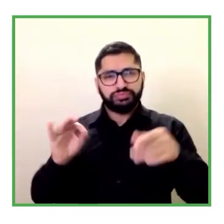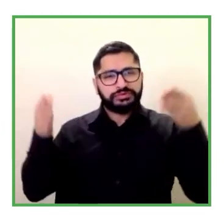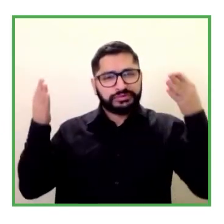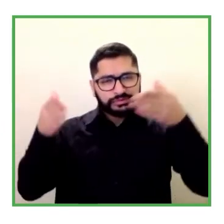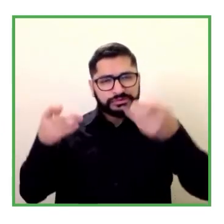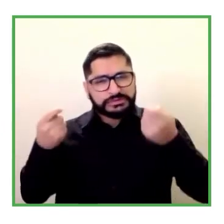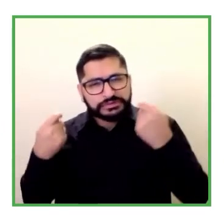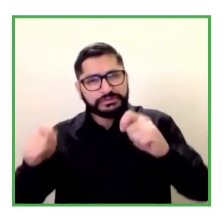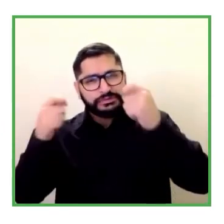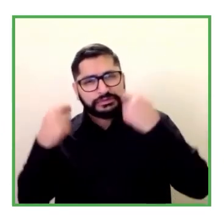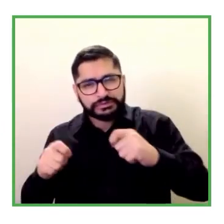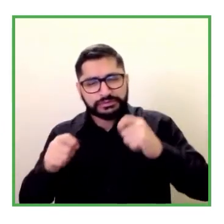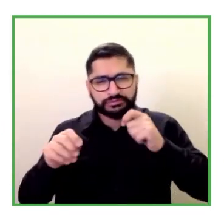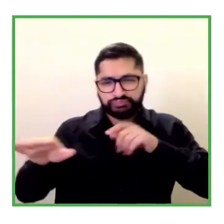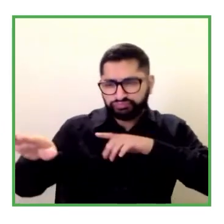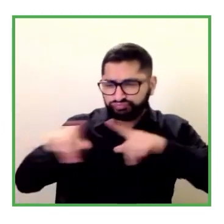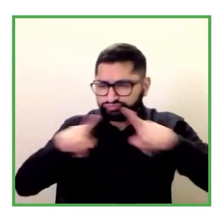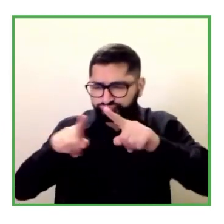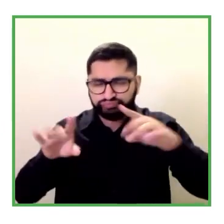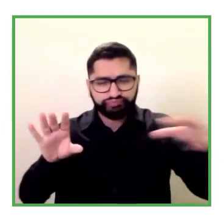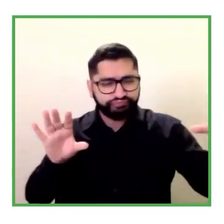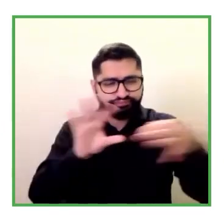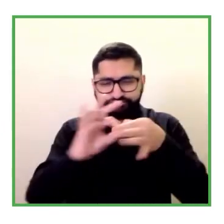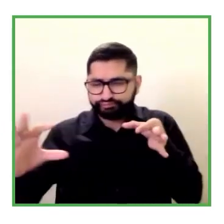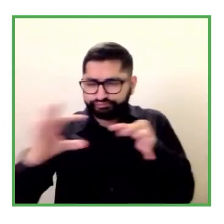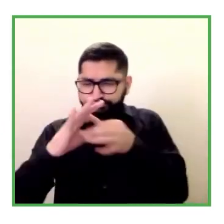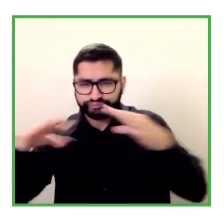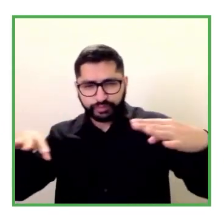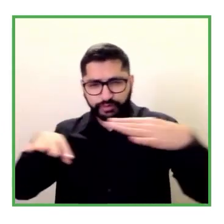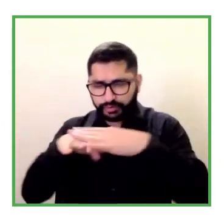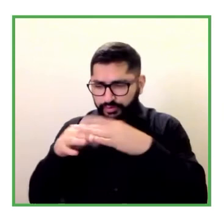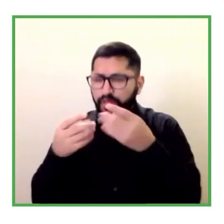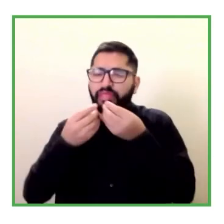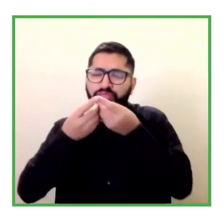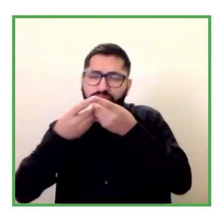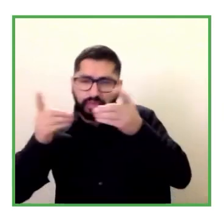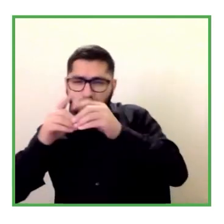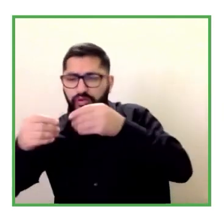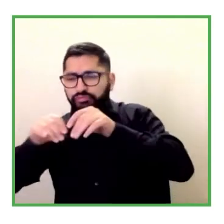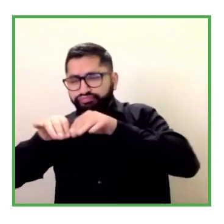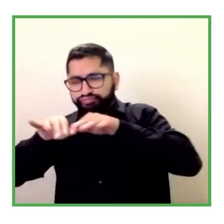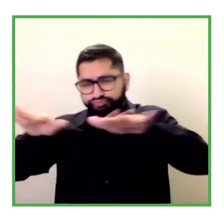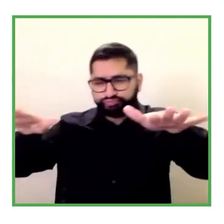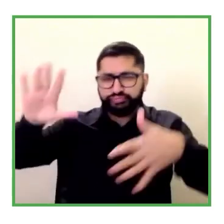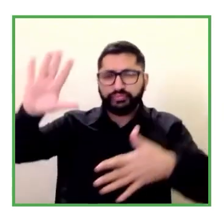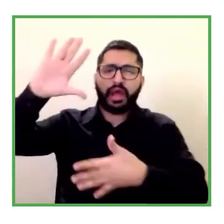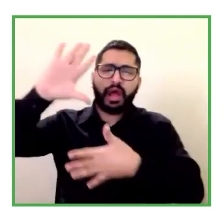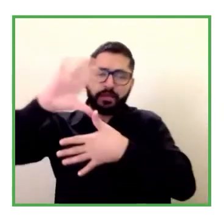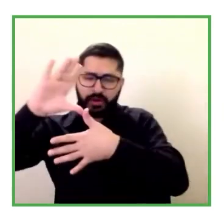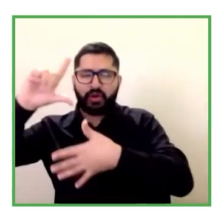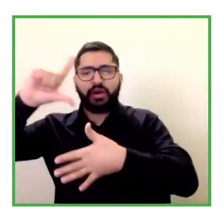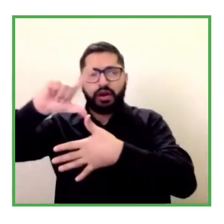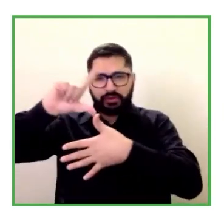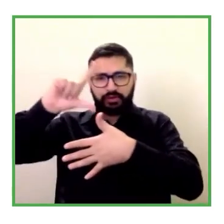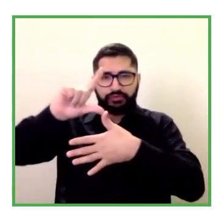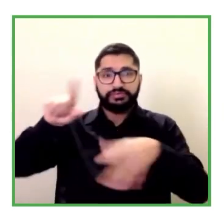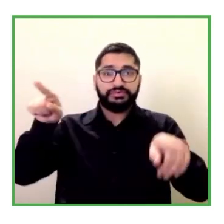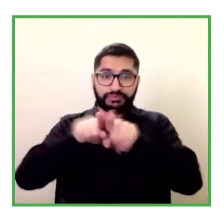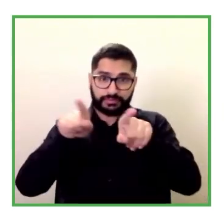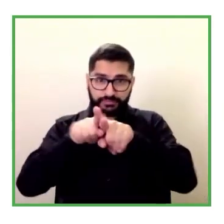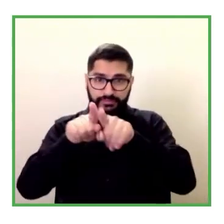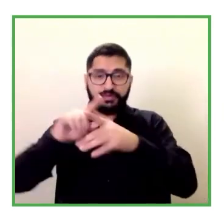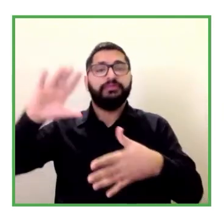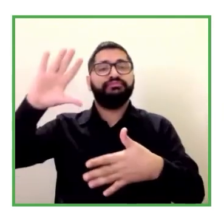no tratar de de marcar esta pauta para que todos vayamos trabajando pues en conjunto con las mismas métricas